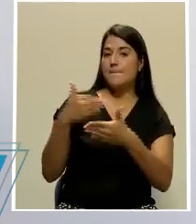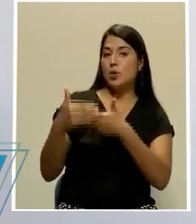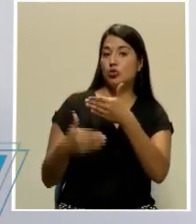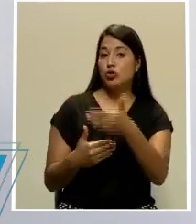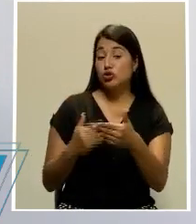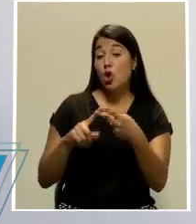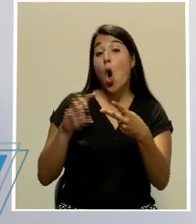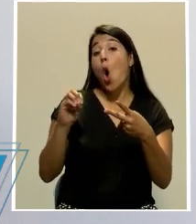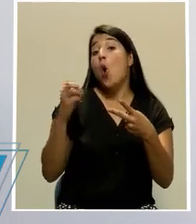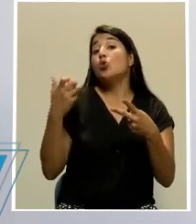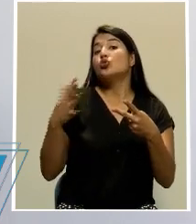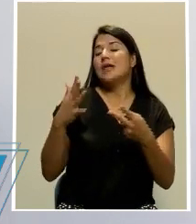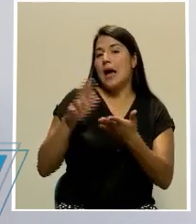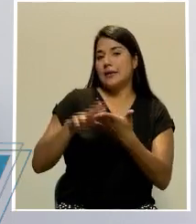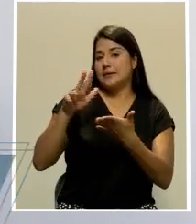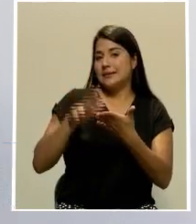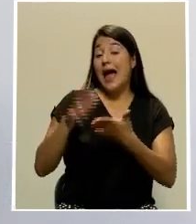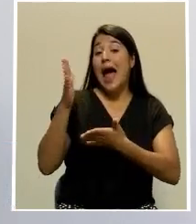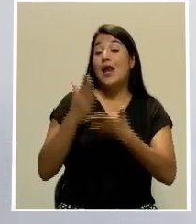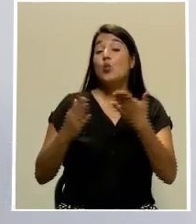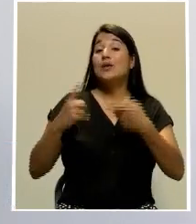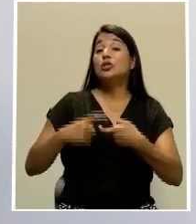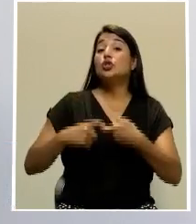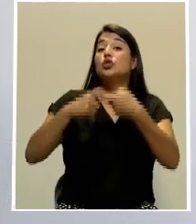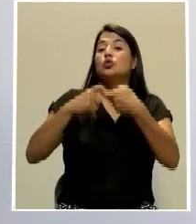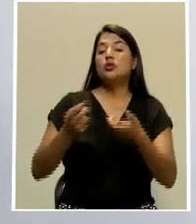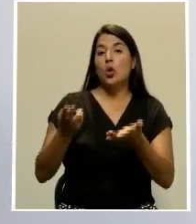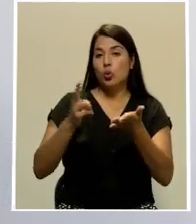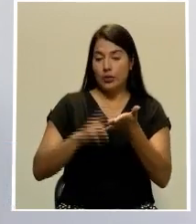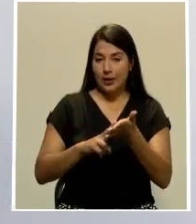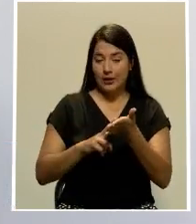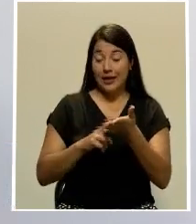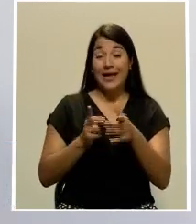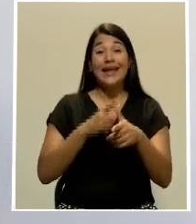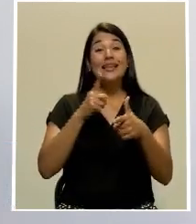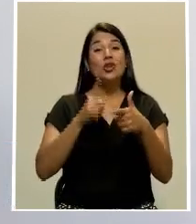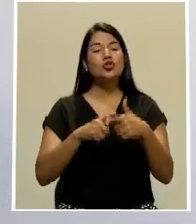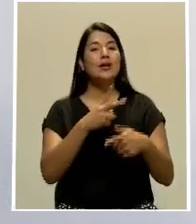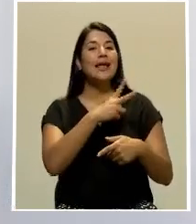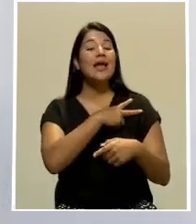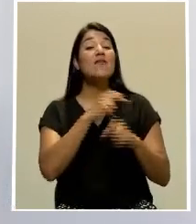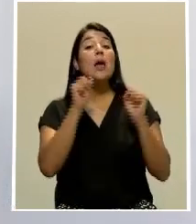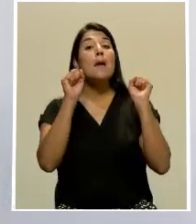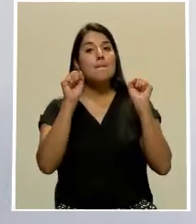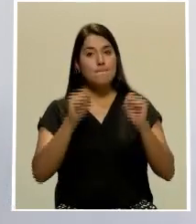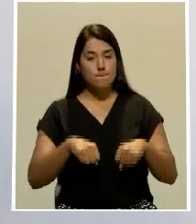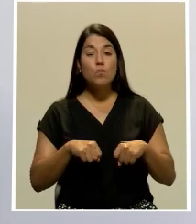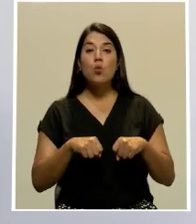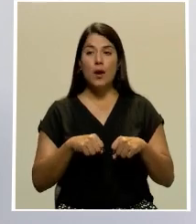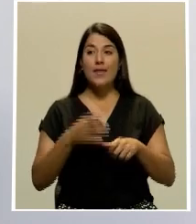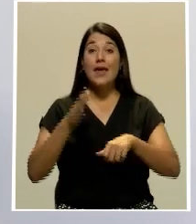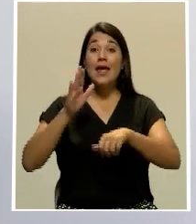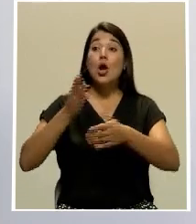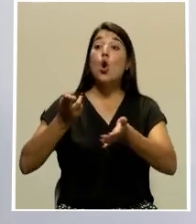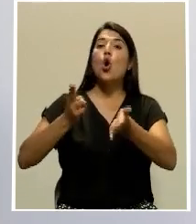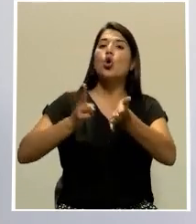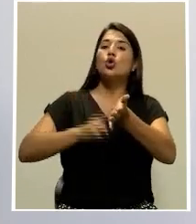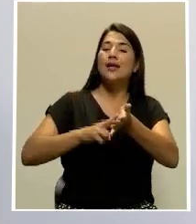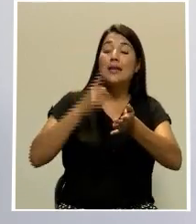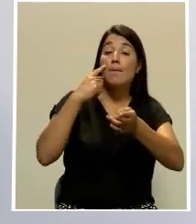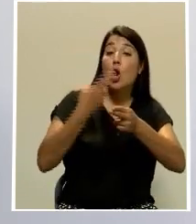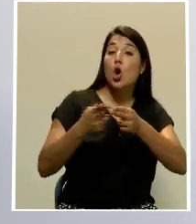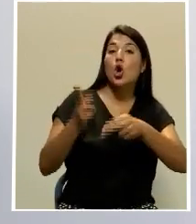tienen aprobada una suspensión de los contratos de trabajo puedan regresar temporalmente a labores